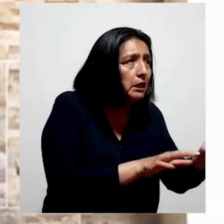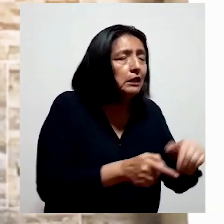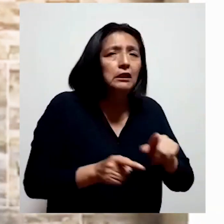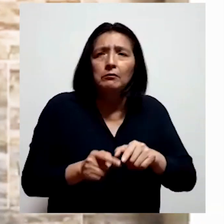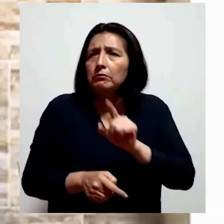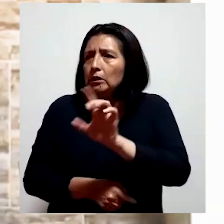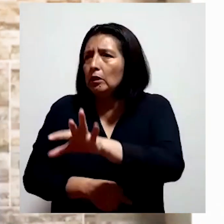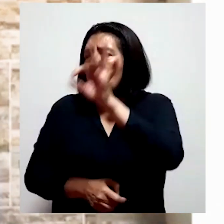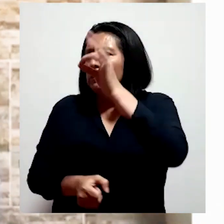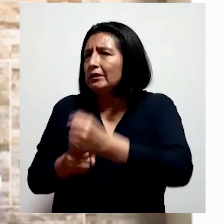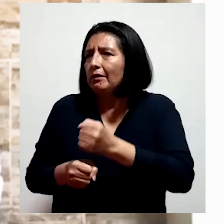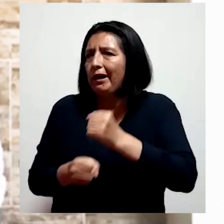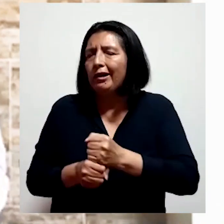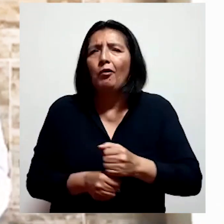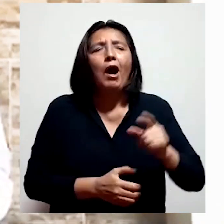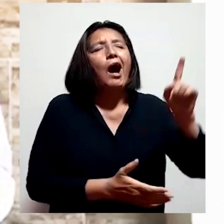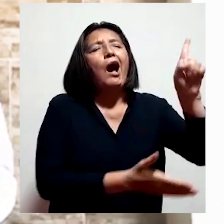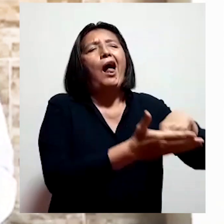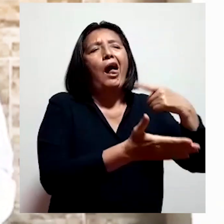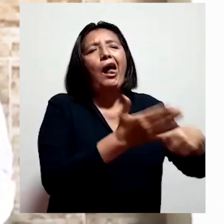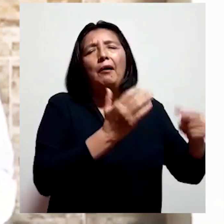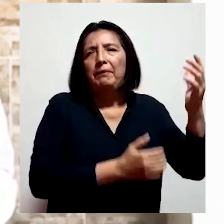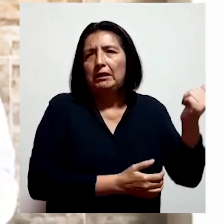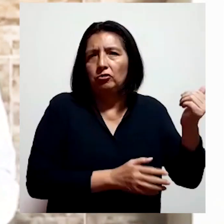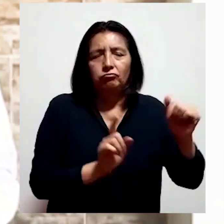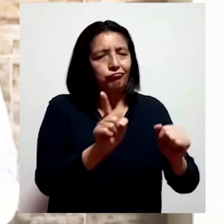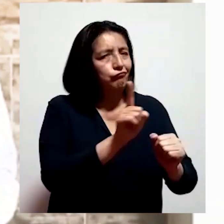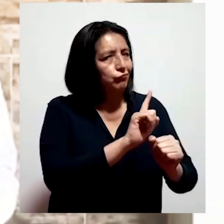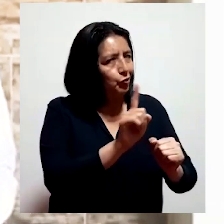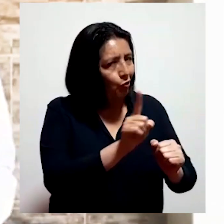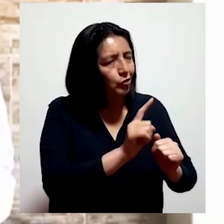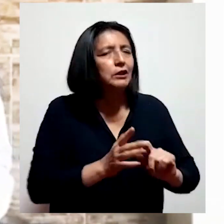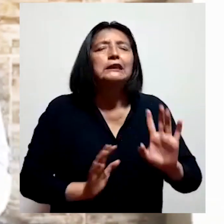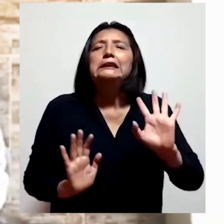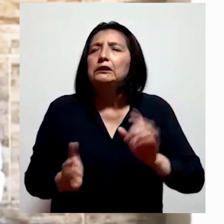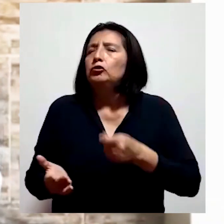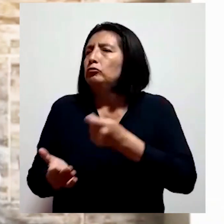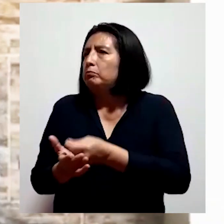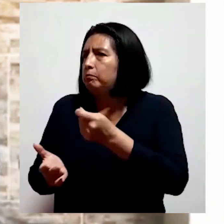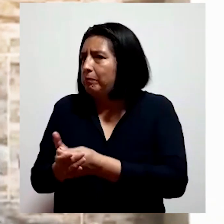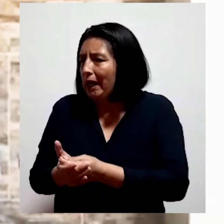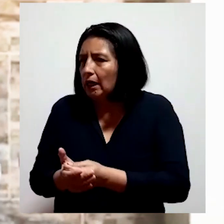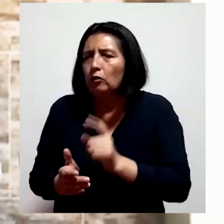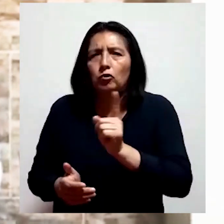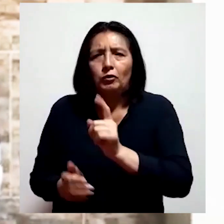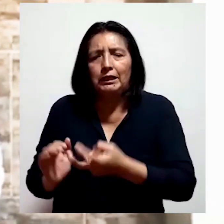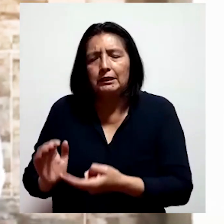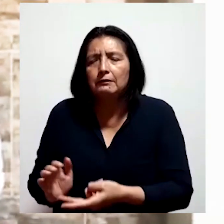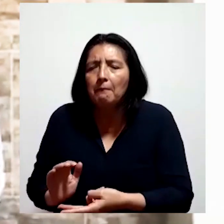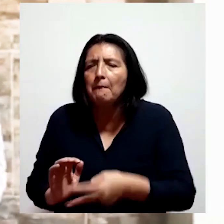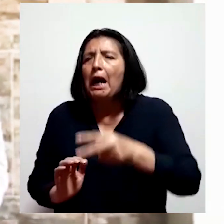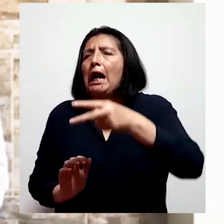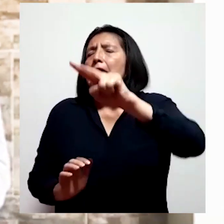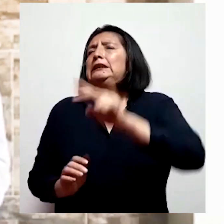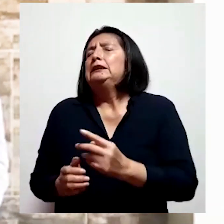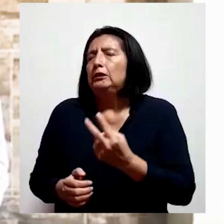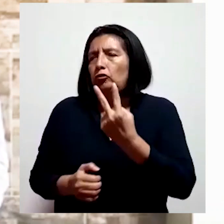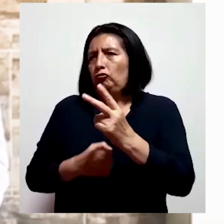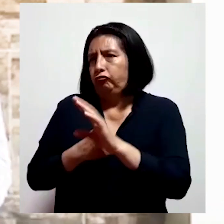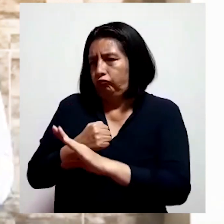trabajo, no va a perder la pensión por orfandad siempre y cuando su remuneración no sea mayor a dos remuneraciones mínimas